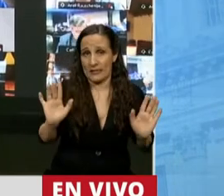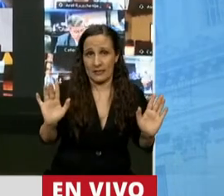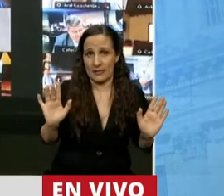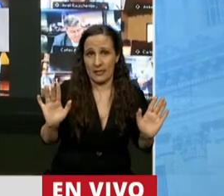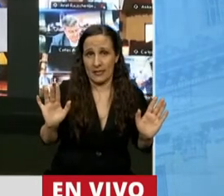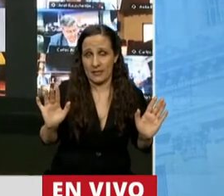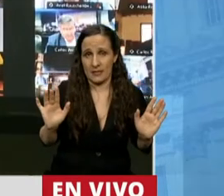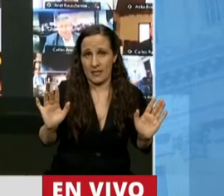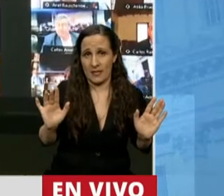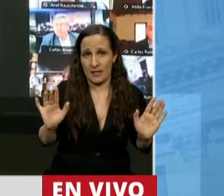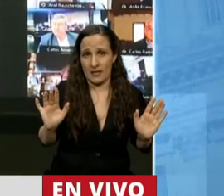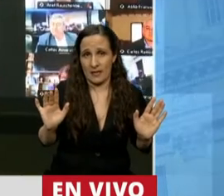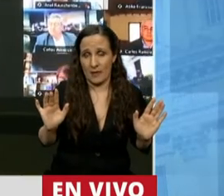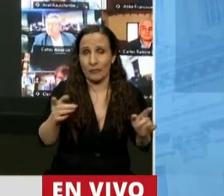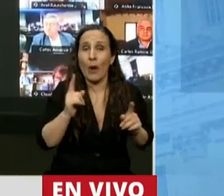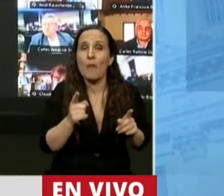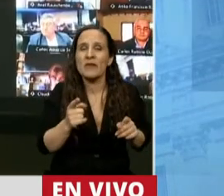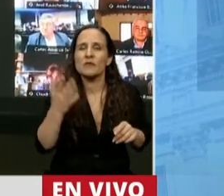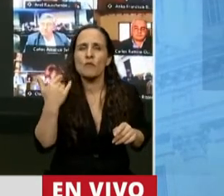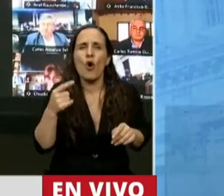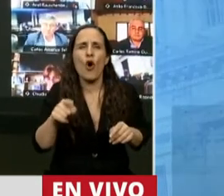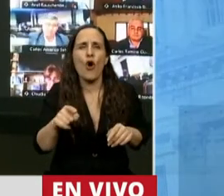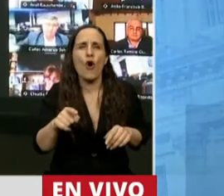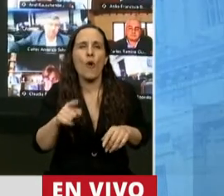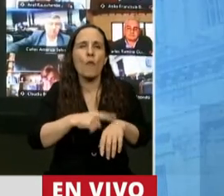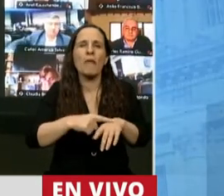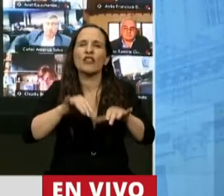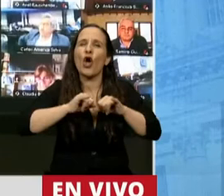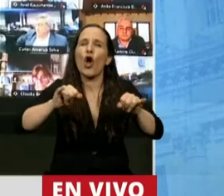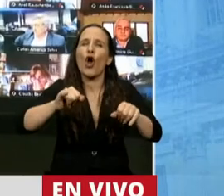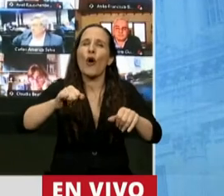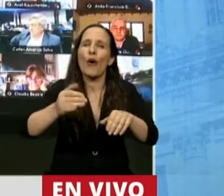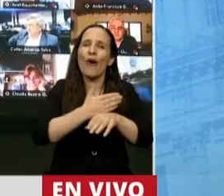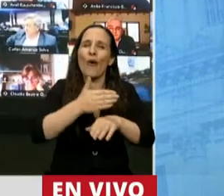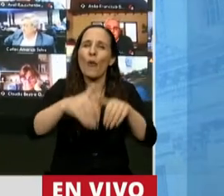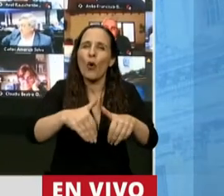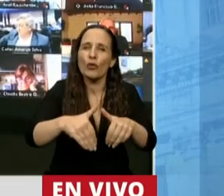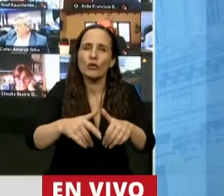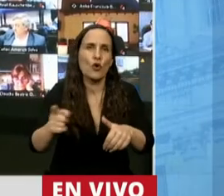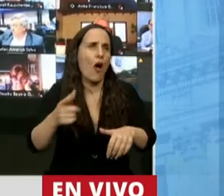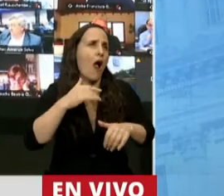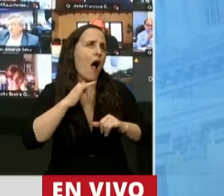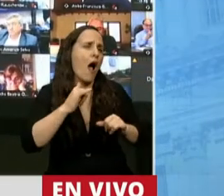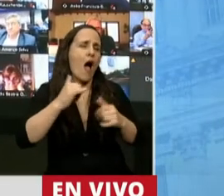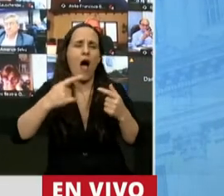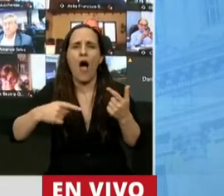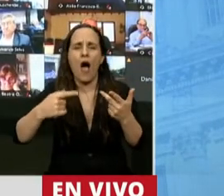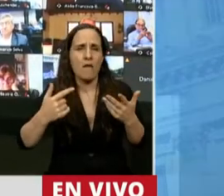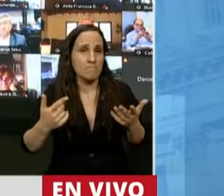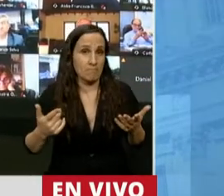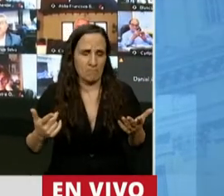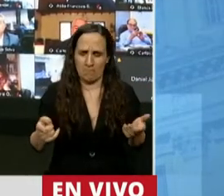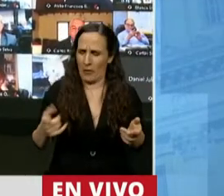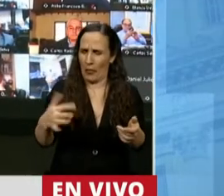Lo mismo que las preocupaciones que manifestaban en la campaña, deberían mantener un grado mínimo de